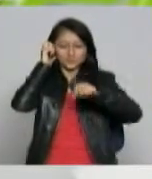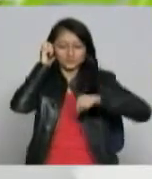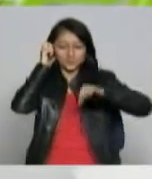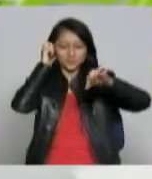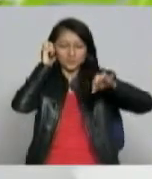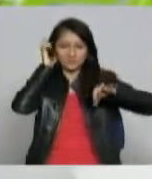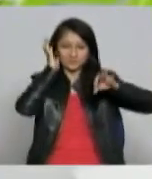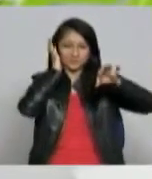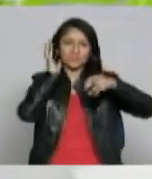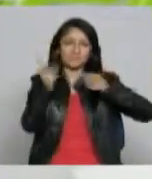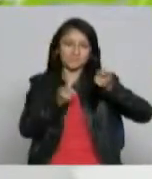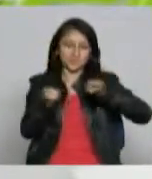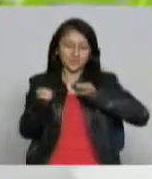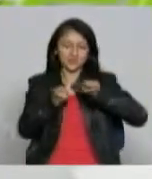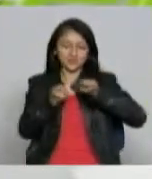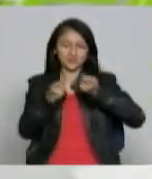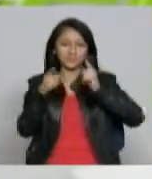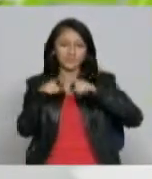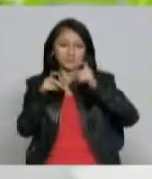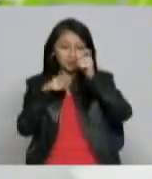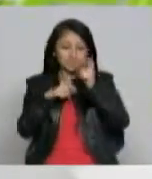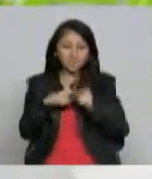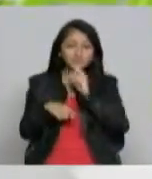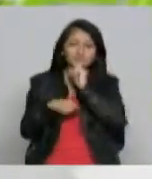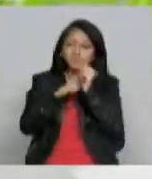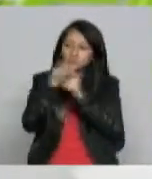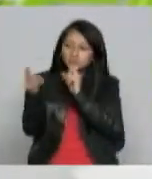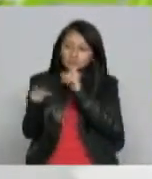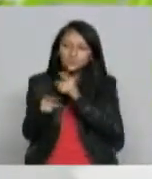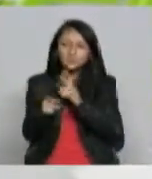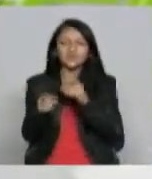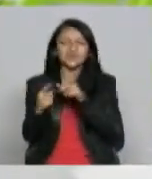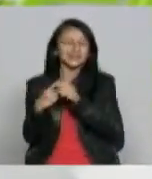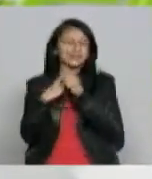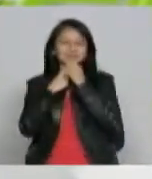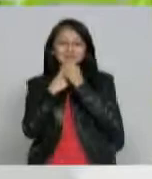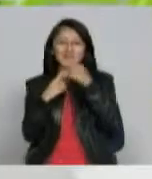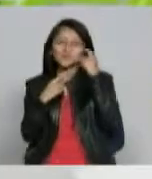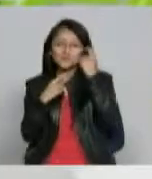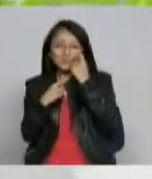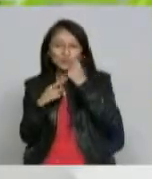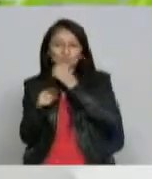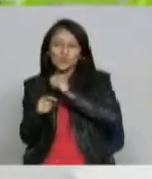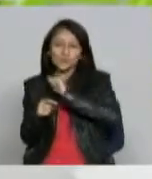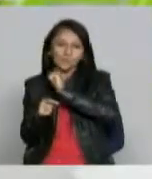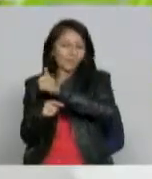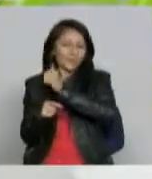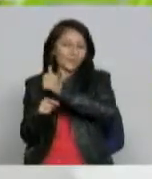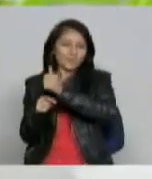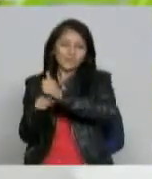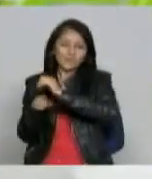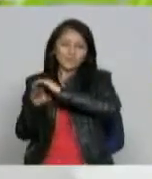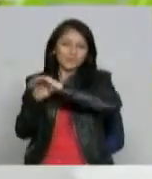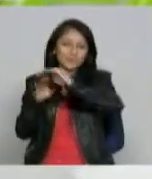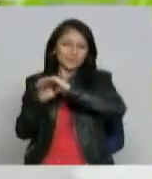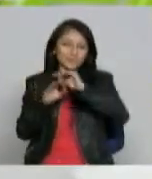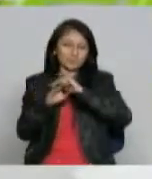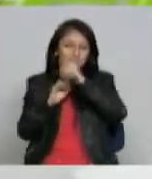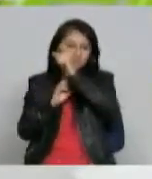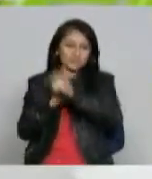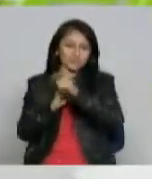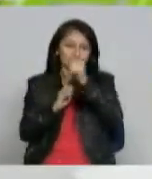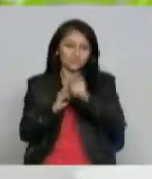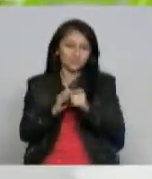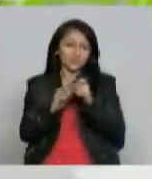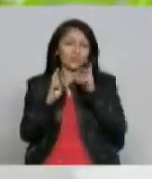dejar en claro algo es que el periodista toma la iniciativa de traer su propio invitado nosotros sin embargo les decimos ojalá que estos periodistas